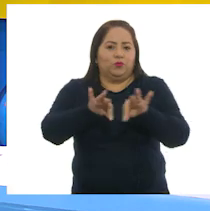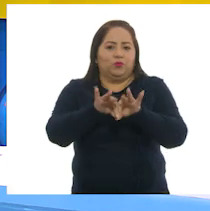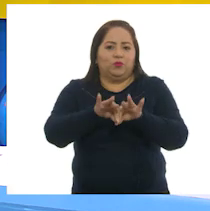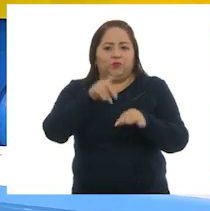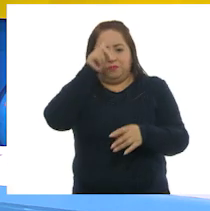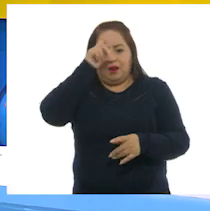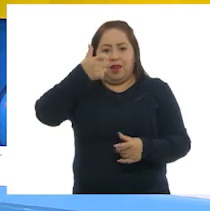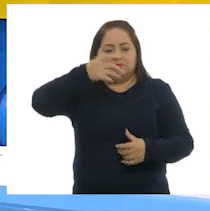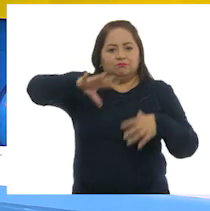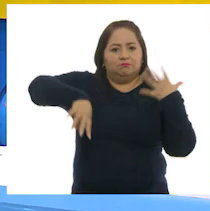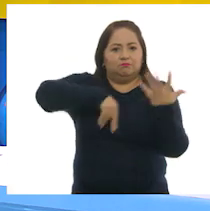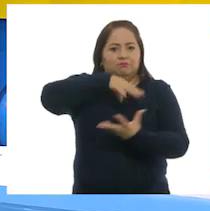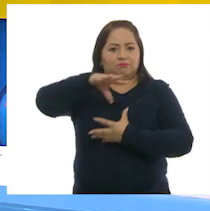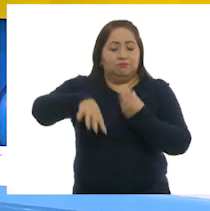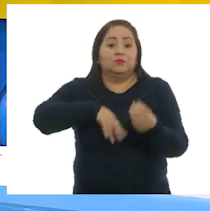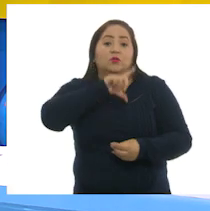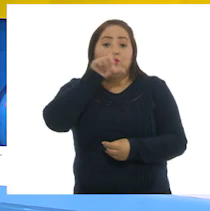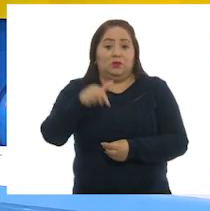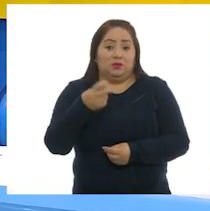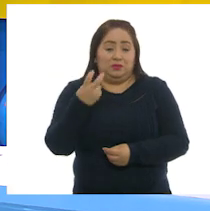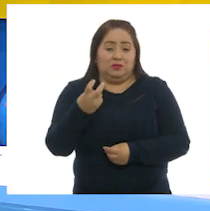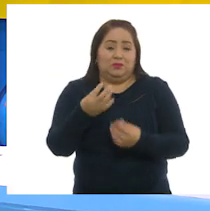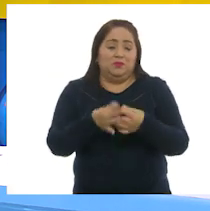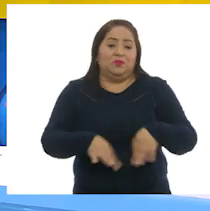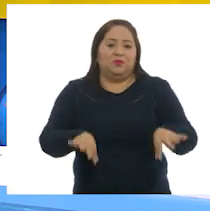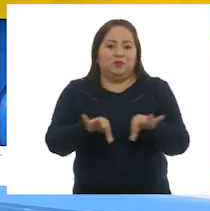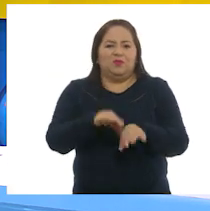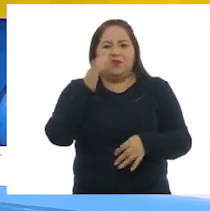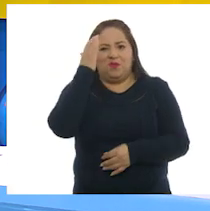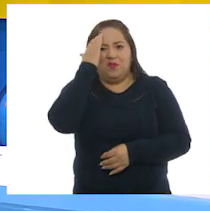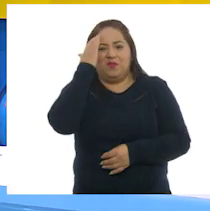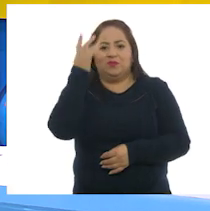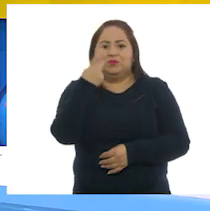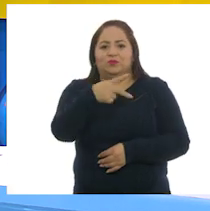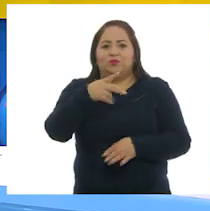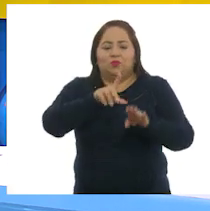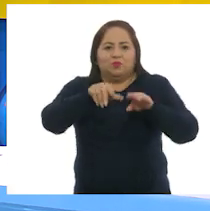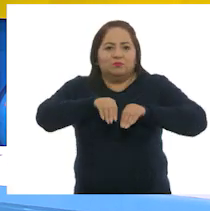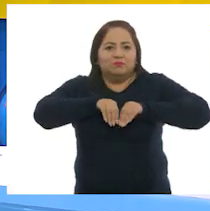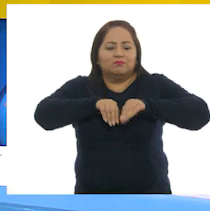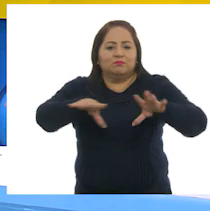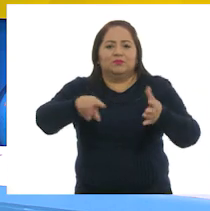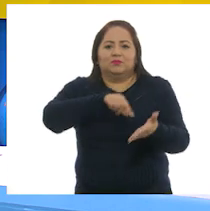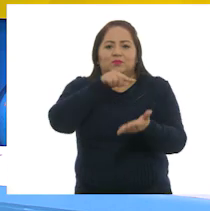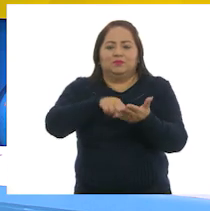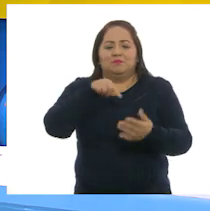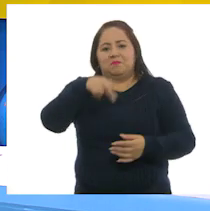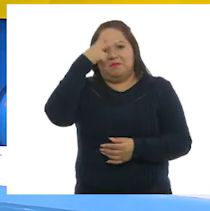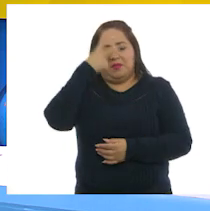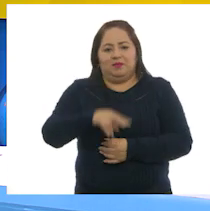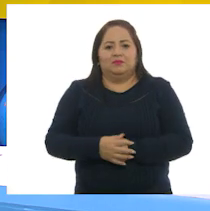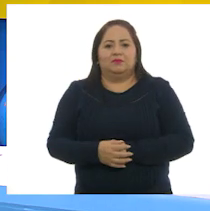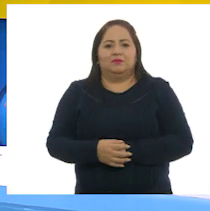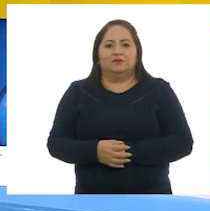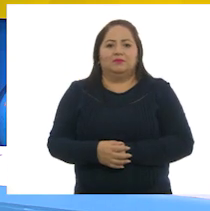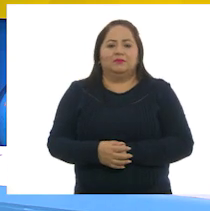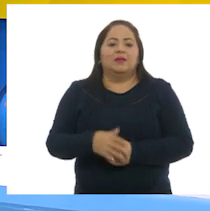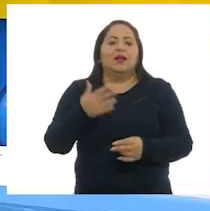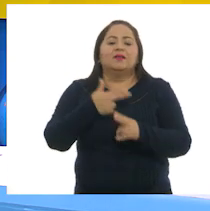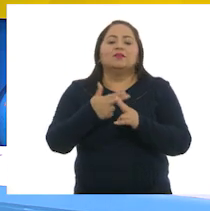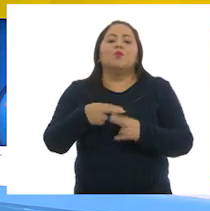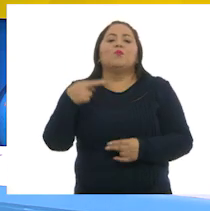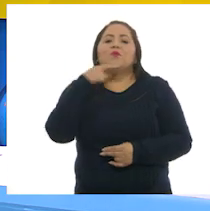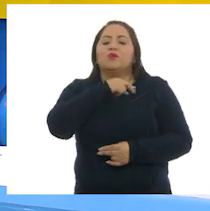fuente de ingresos. De ahí, la importancia de conocer su distribución en el territorio mexicano. Hasta